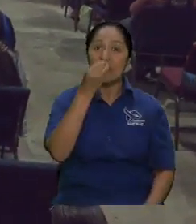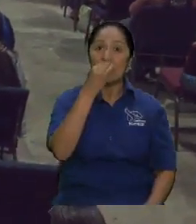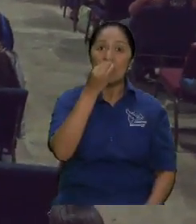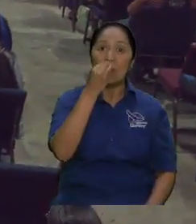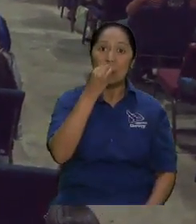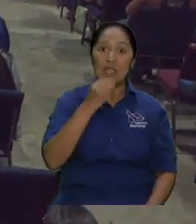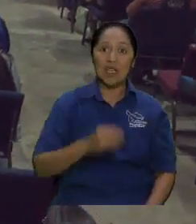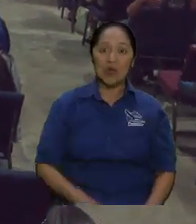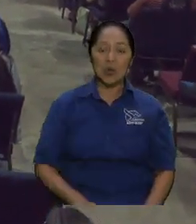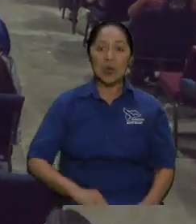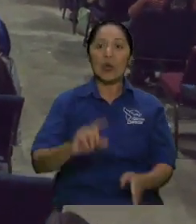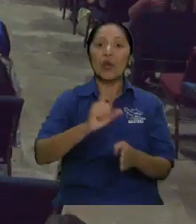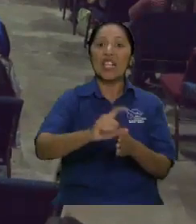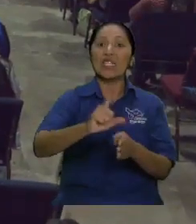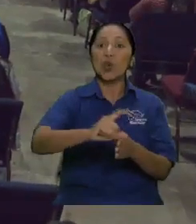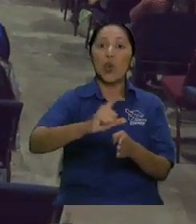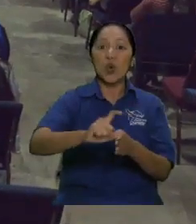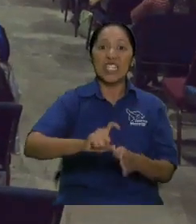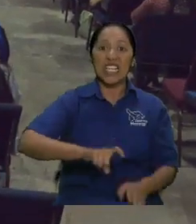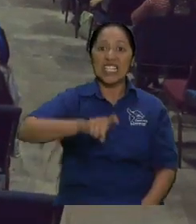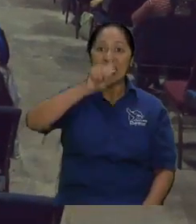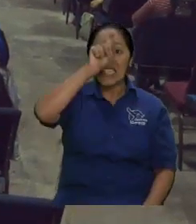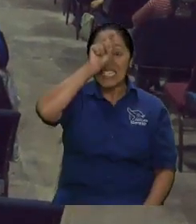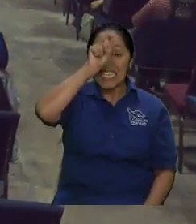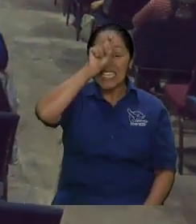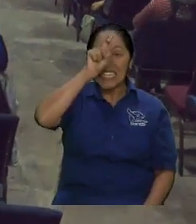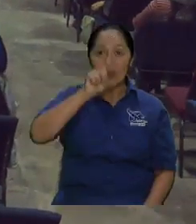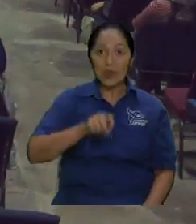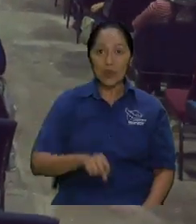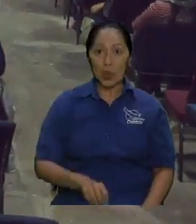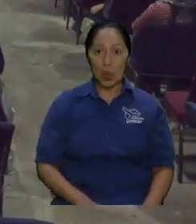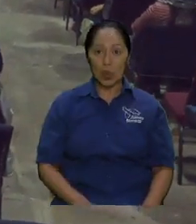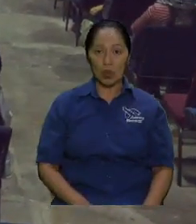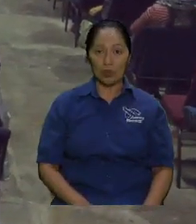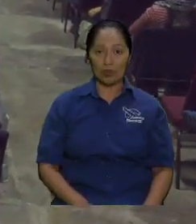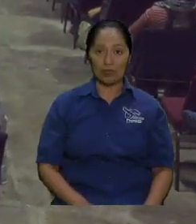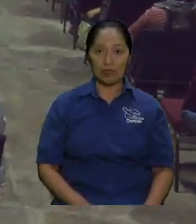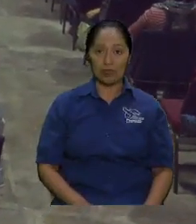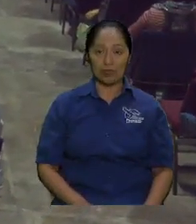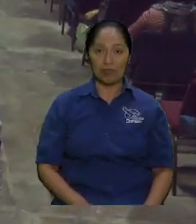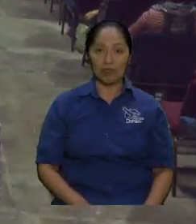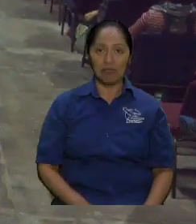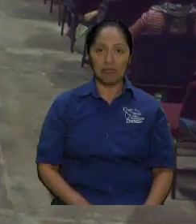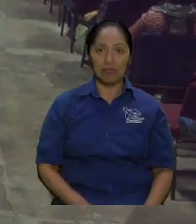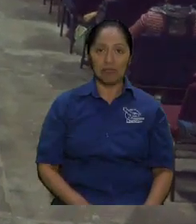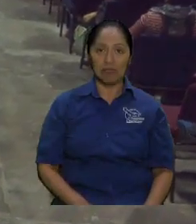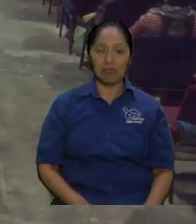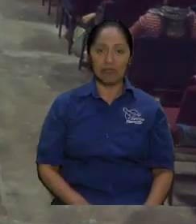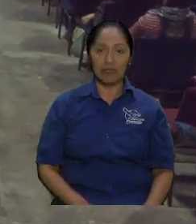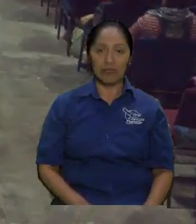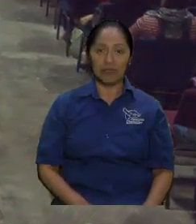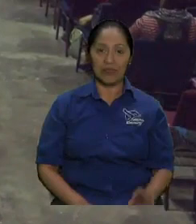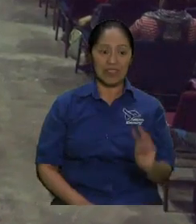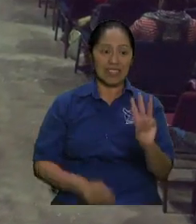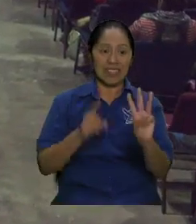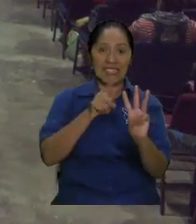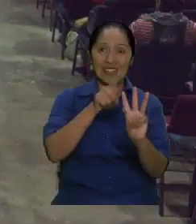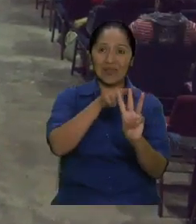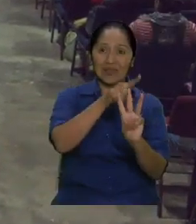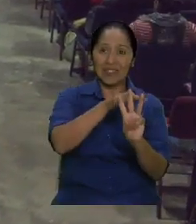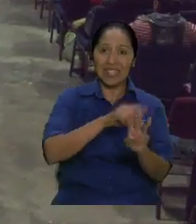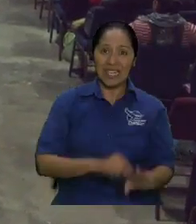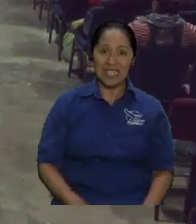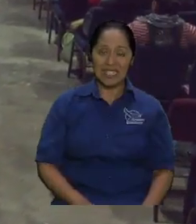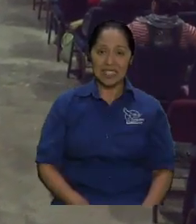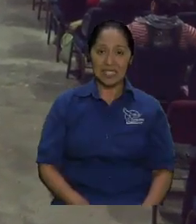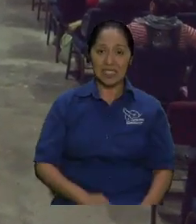rastreras. No se dan dentro de la tierra, pero se dan sobre la tierra. Pero las tres primeras se dan dentro de la tierra, los